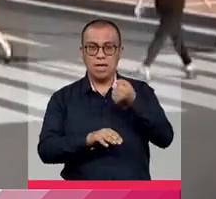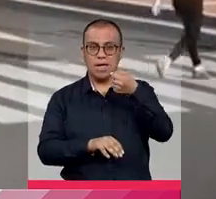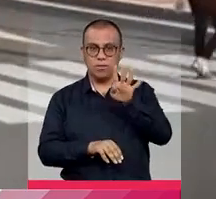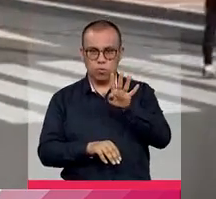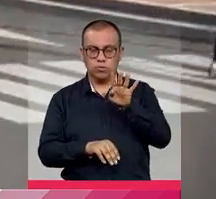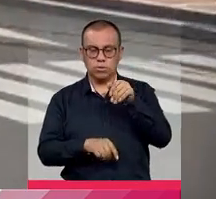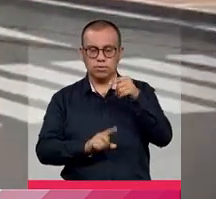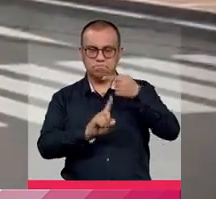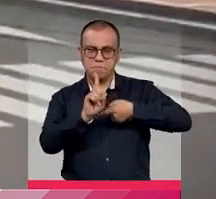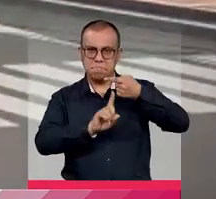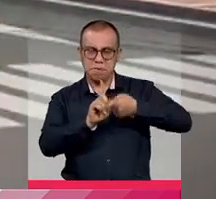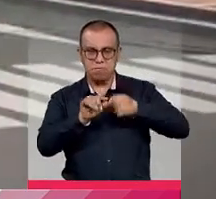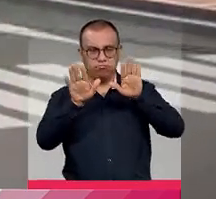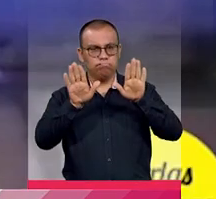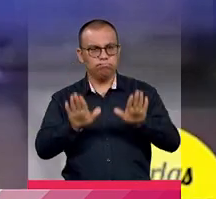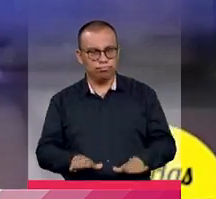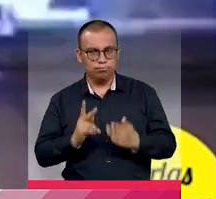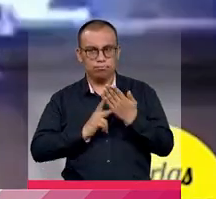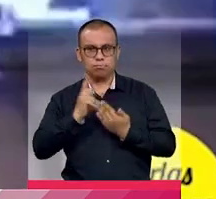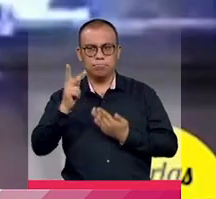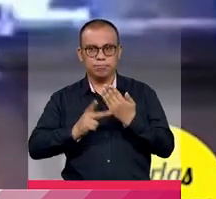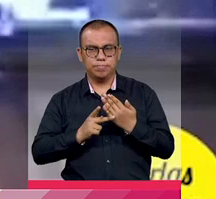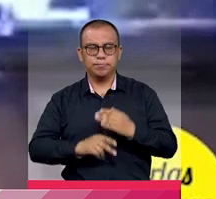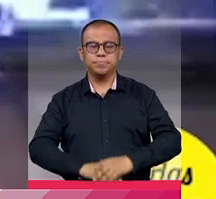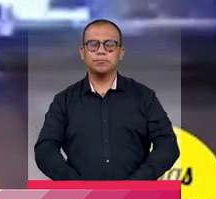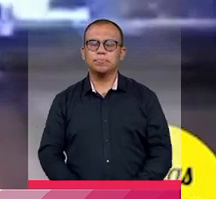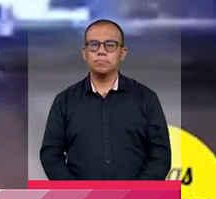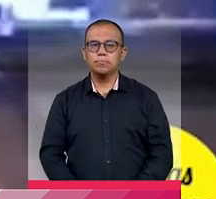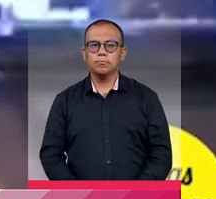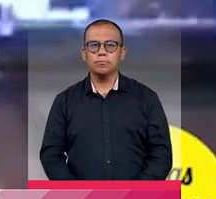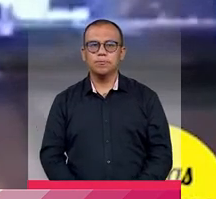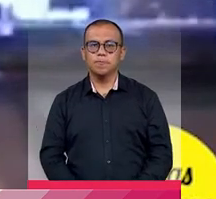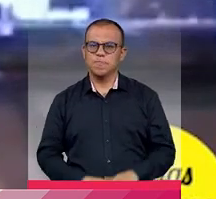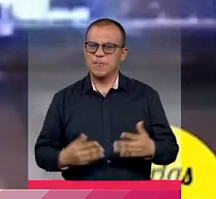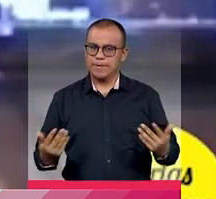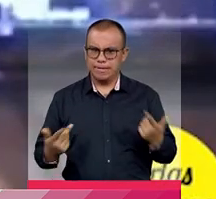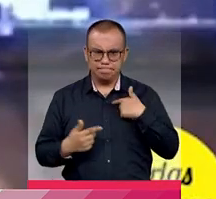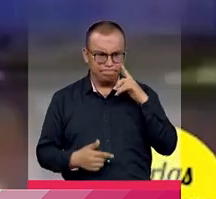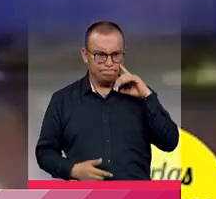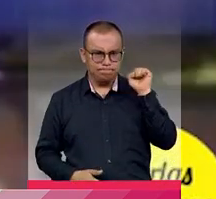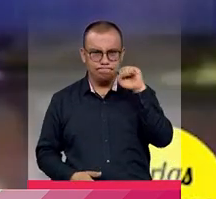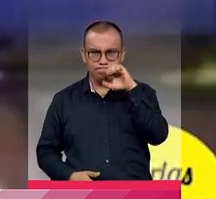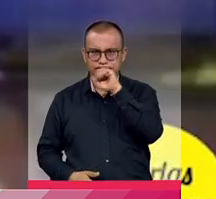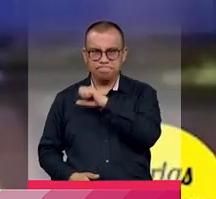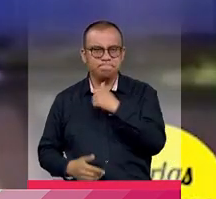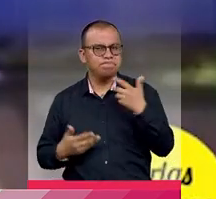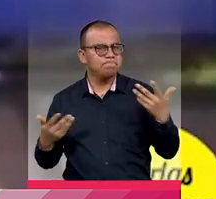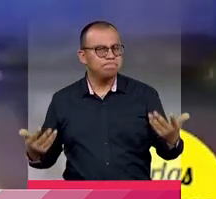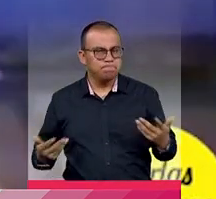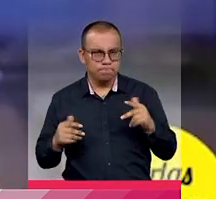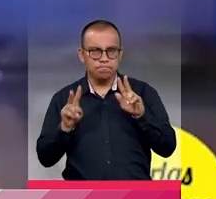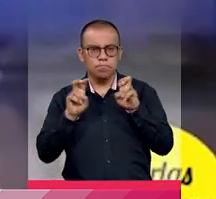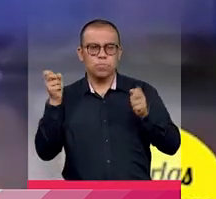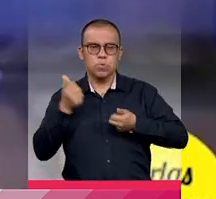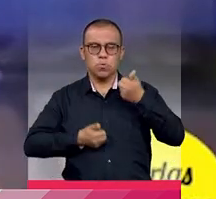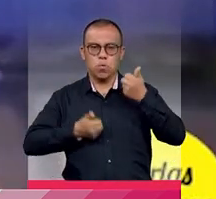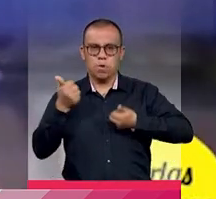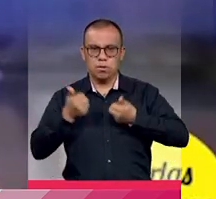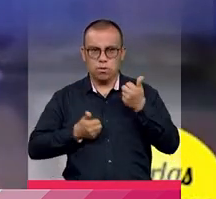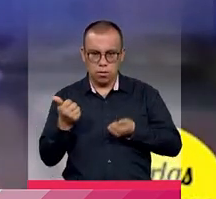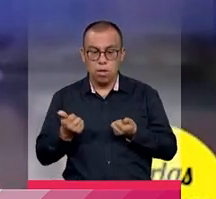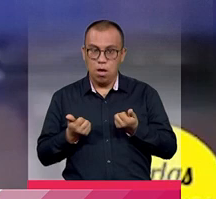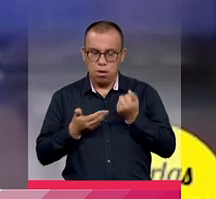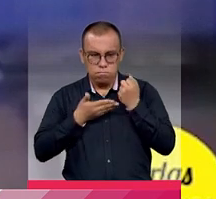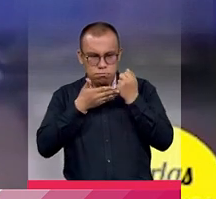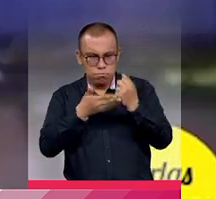el proceso licitatorio suspender el proyecto y lo que encontramos nosotros básicamente era que había que darle